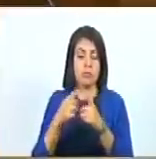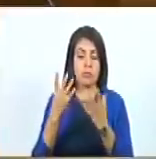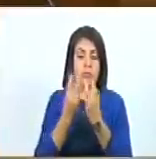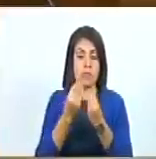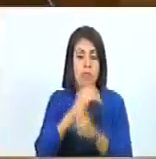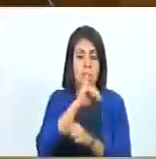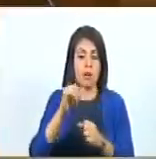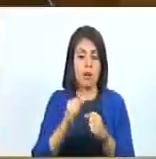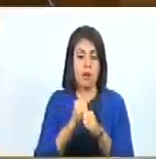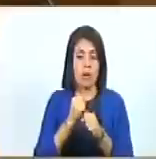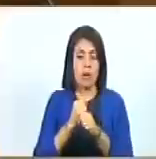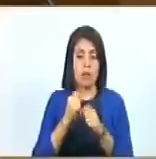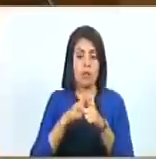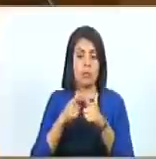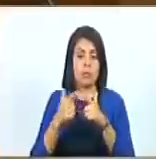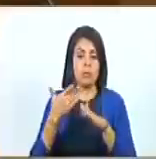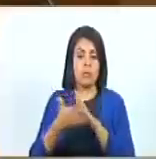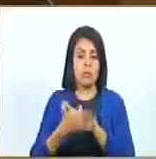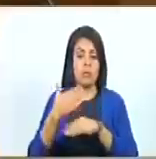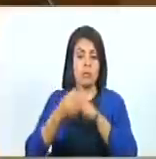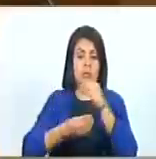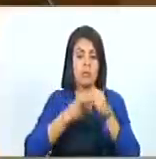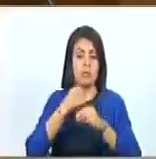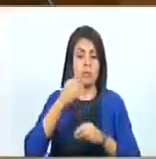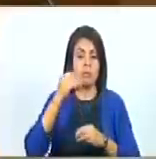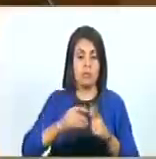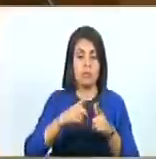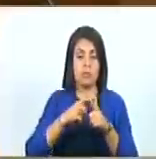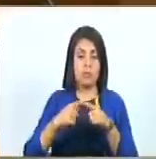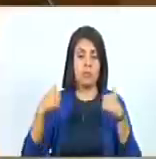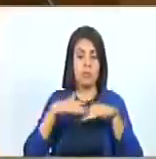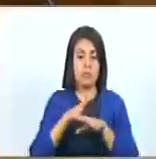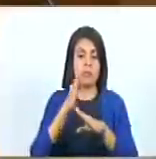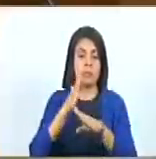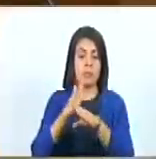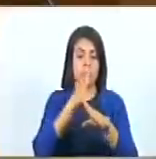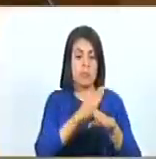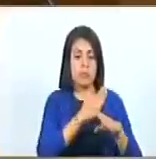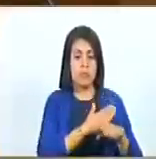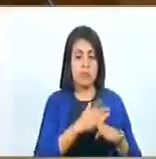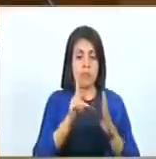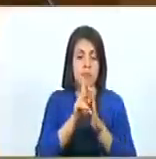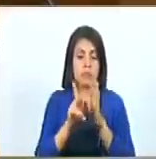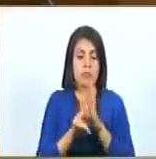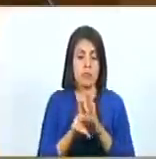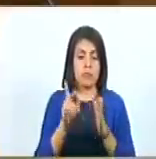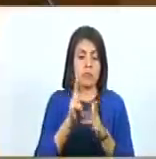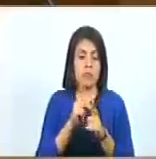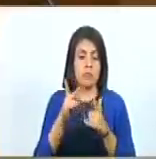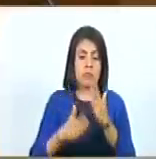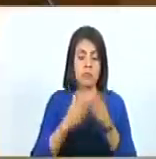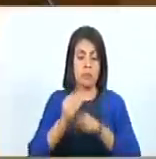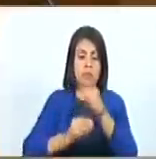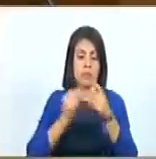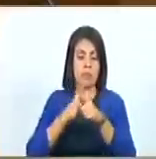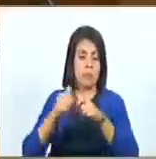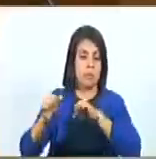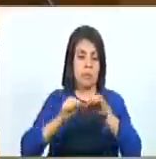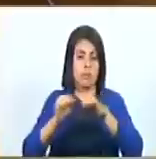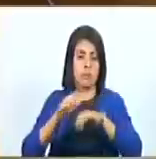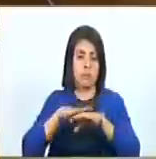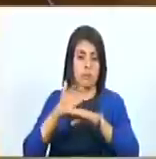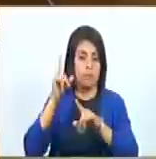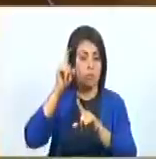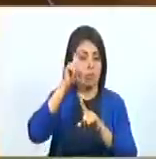instancias del poder popular, están en el deber de diseñar e implementar políticas, programas, proyectos y acciones concretas